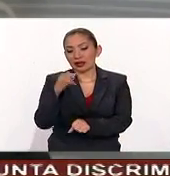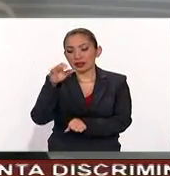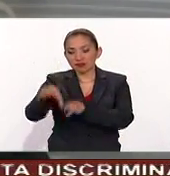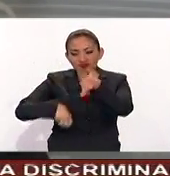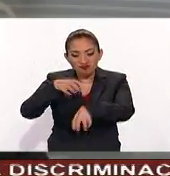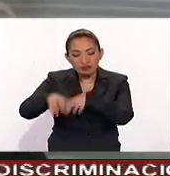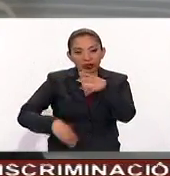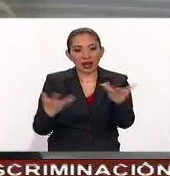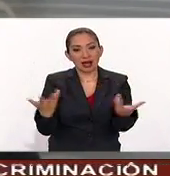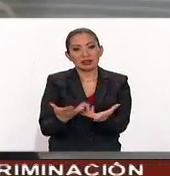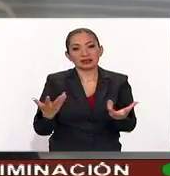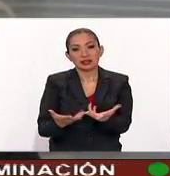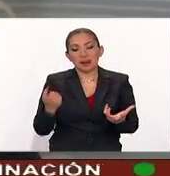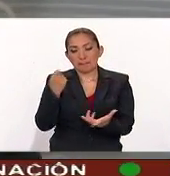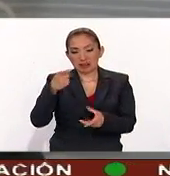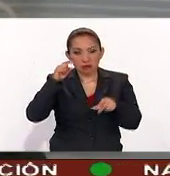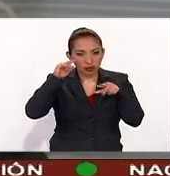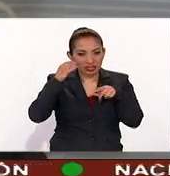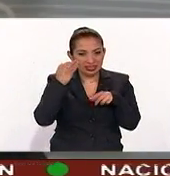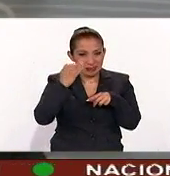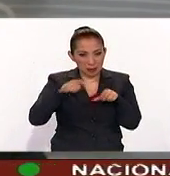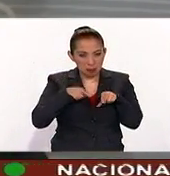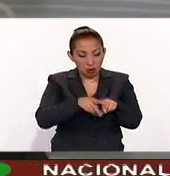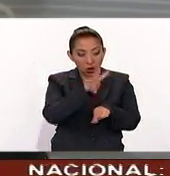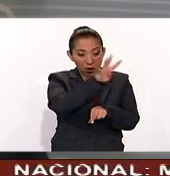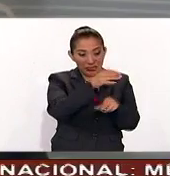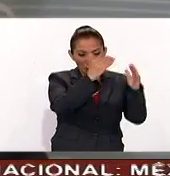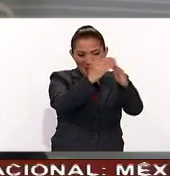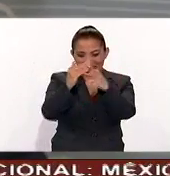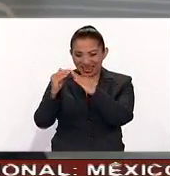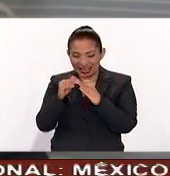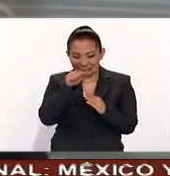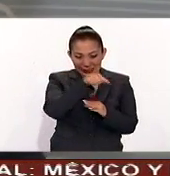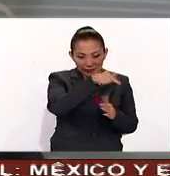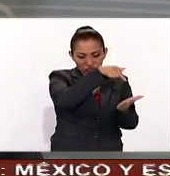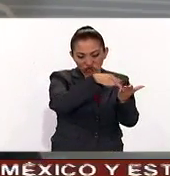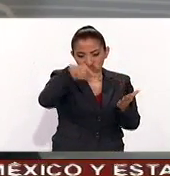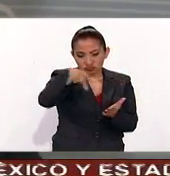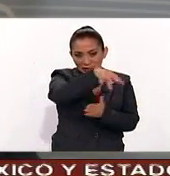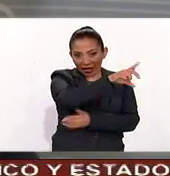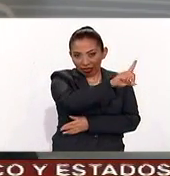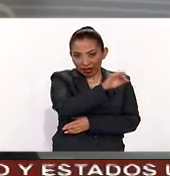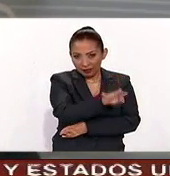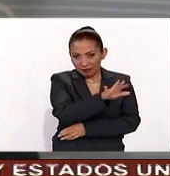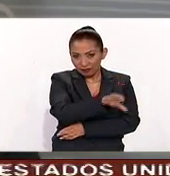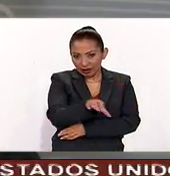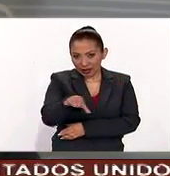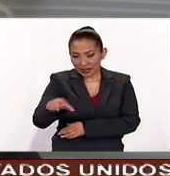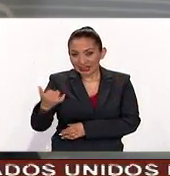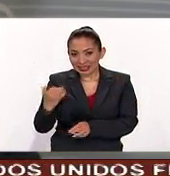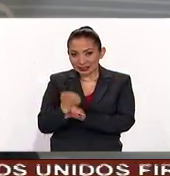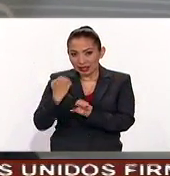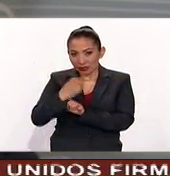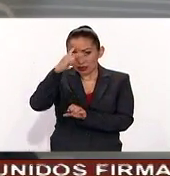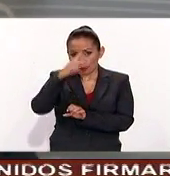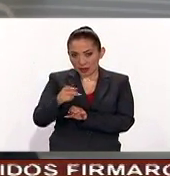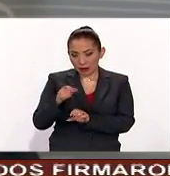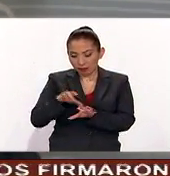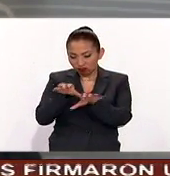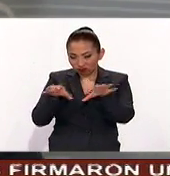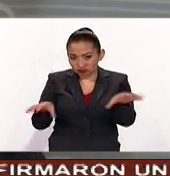ejecutados de manera simultánea en cuatro domicilios ubicados en el Distrito Federal y Estado de México,